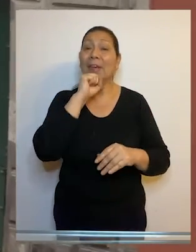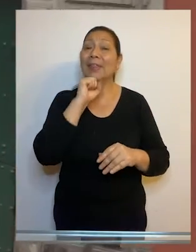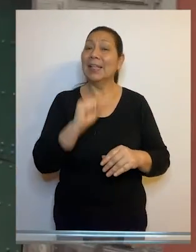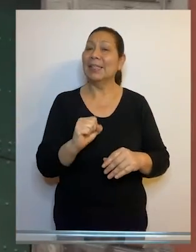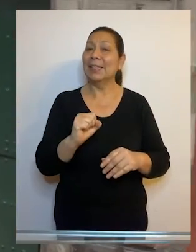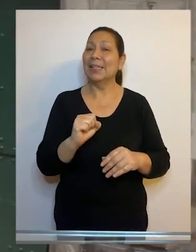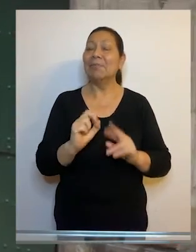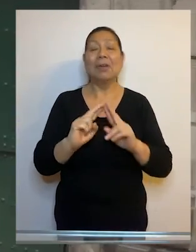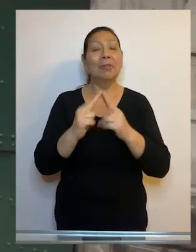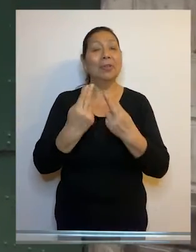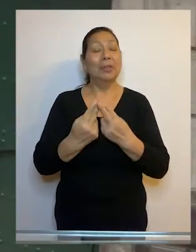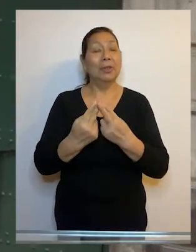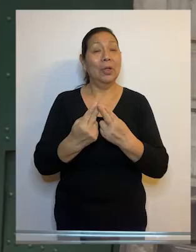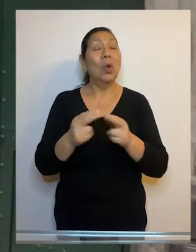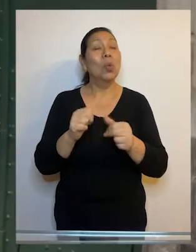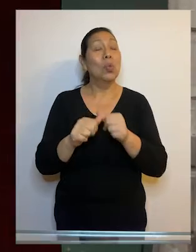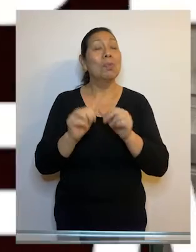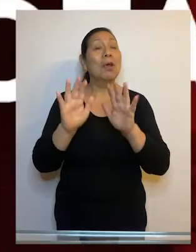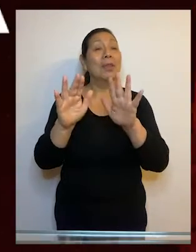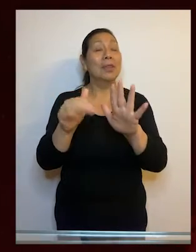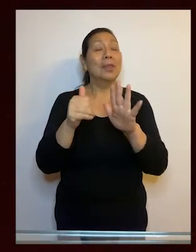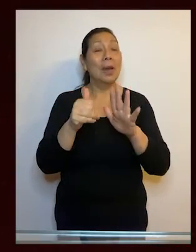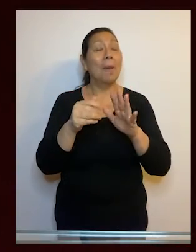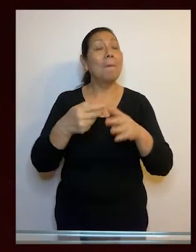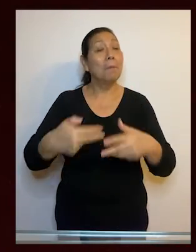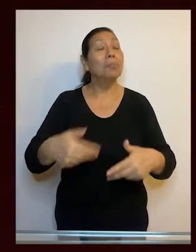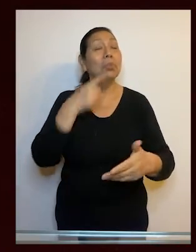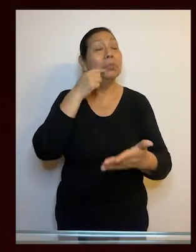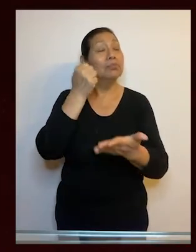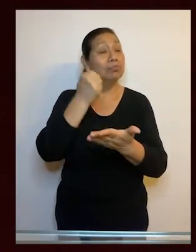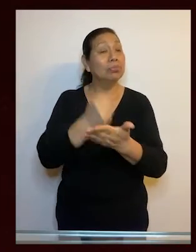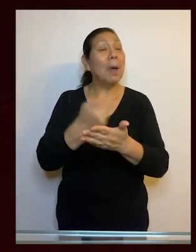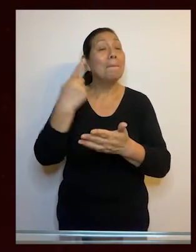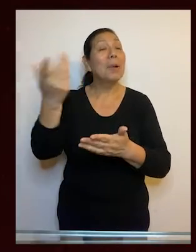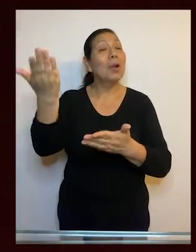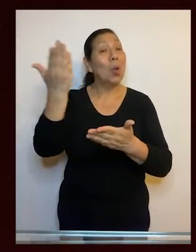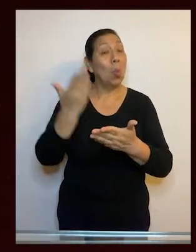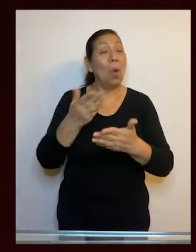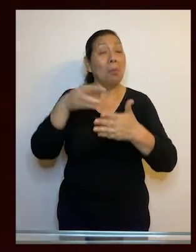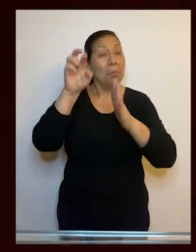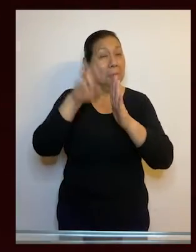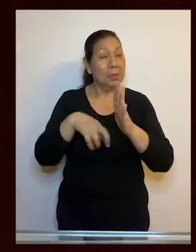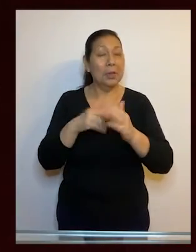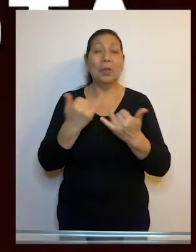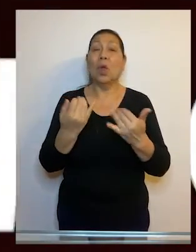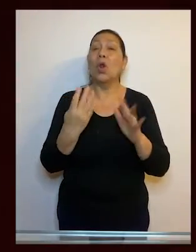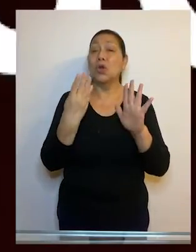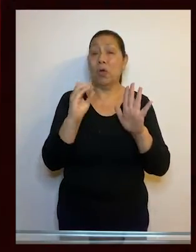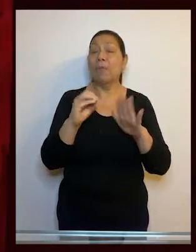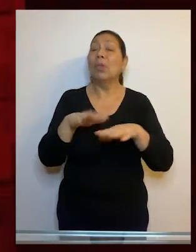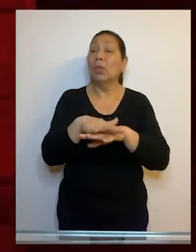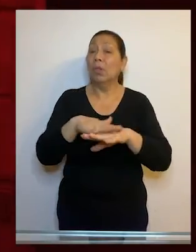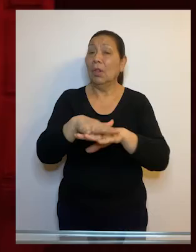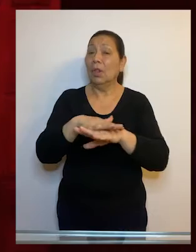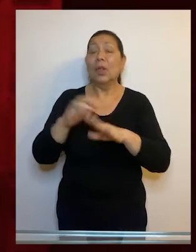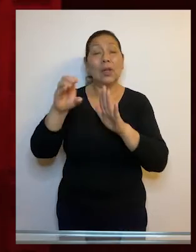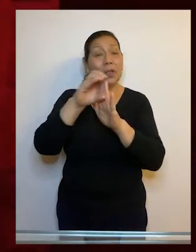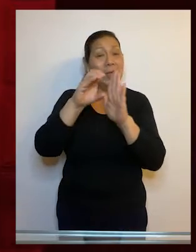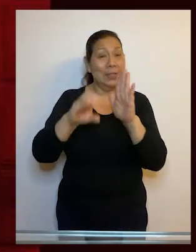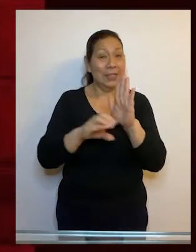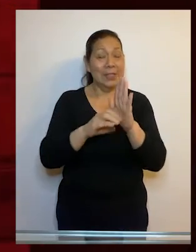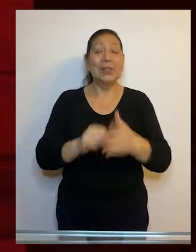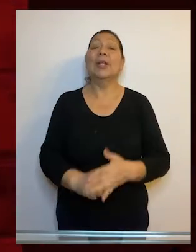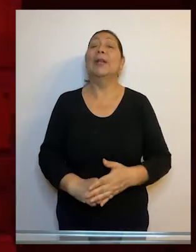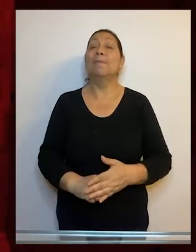9 de diciembre sesionará en su 16ª Audiencia Pública Remota, para lo cual se ha programado a la vista de 90 procesos